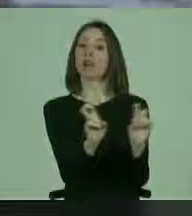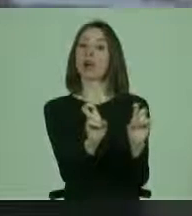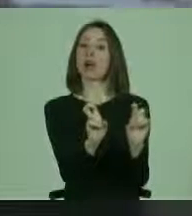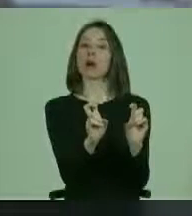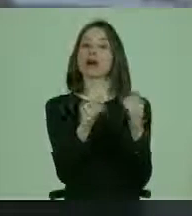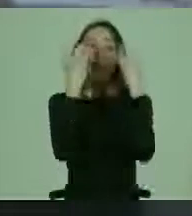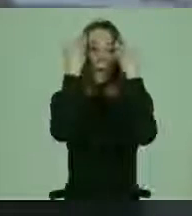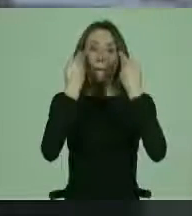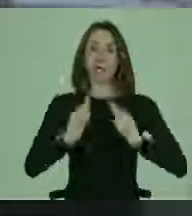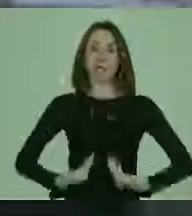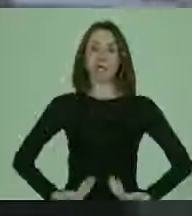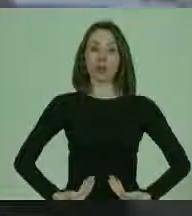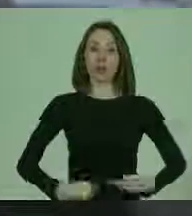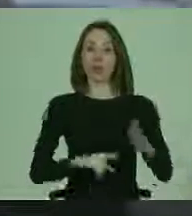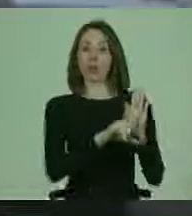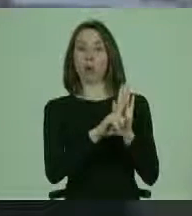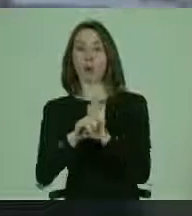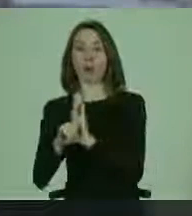biojurídico.